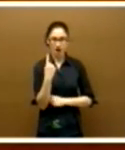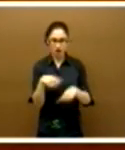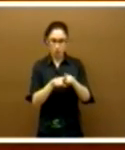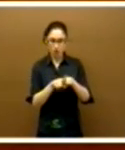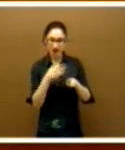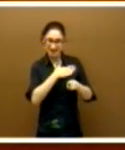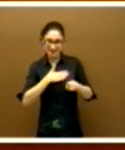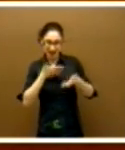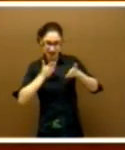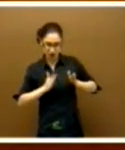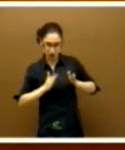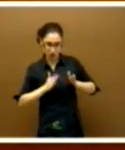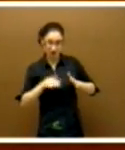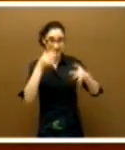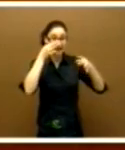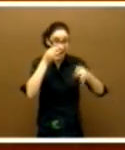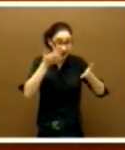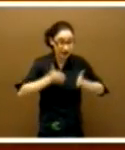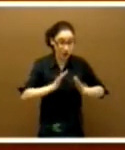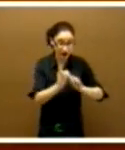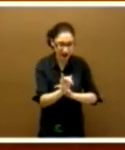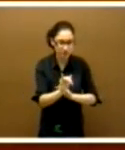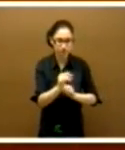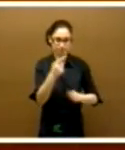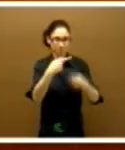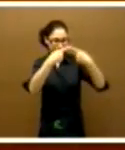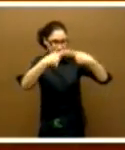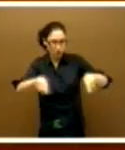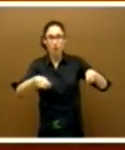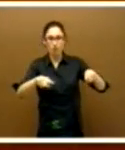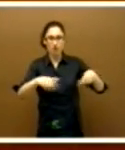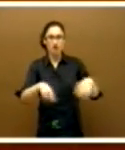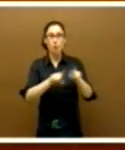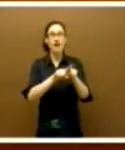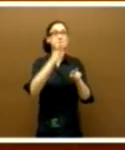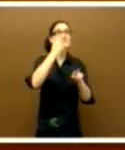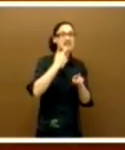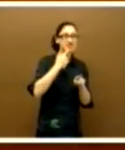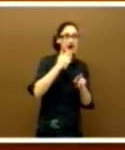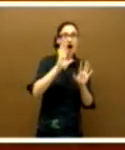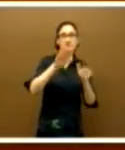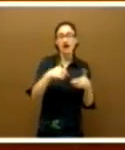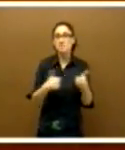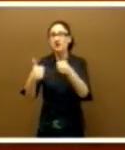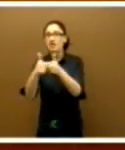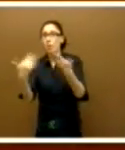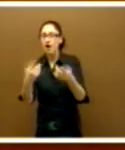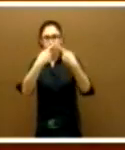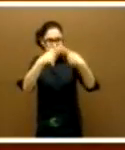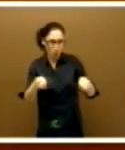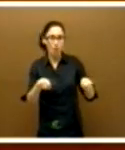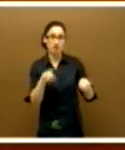que desean y los que tienen y hay un abismo entre sus preferencias y lo que priorizan. Esa es nuestra esperanza.